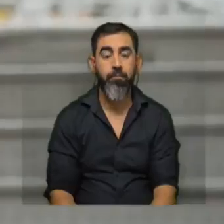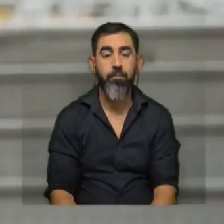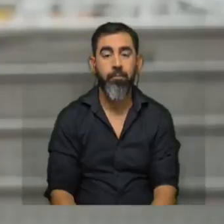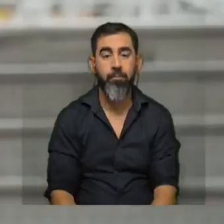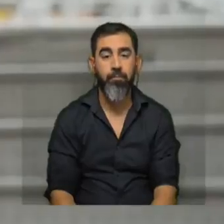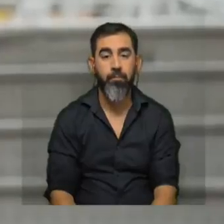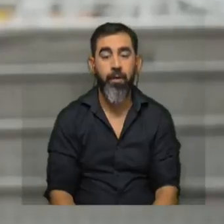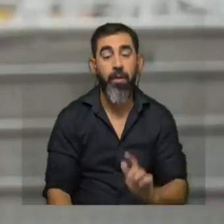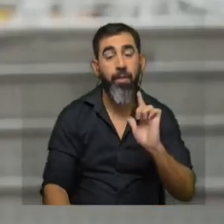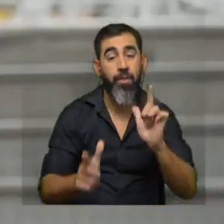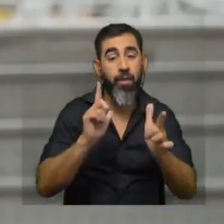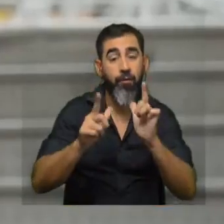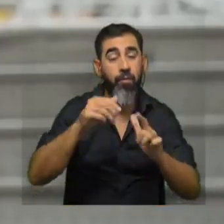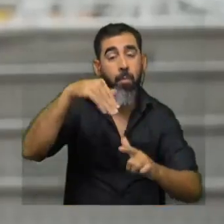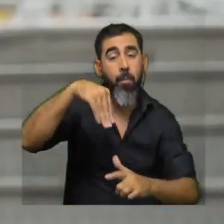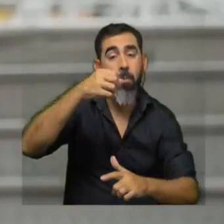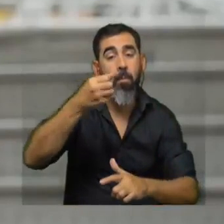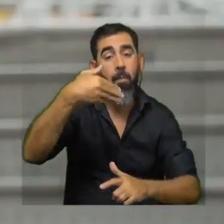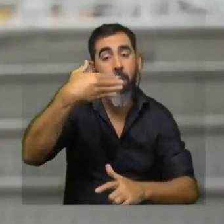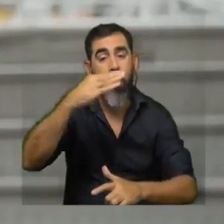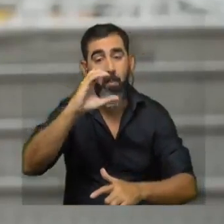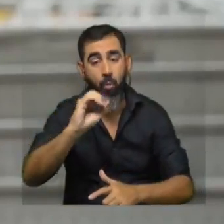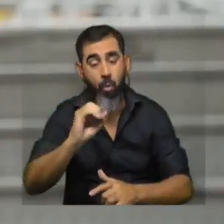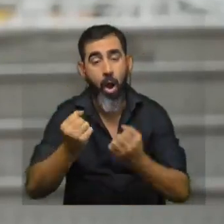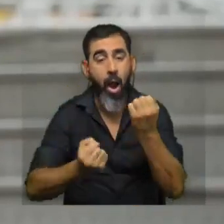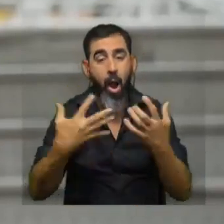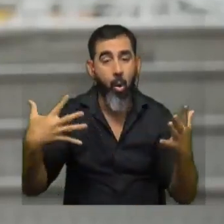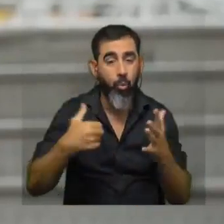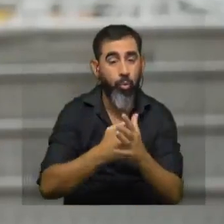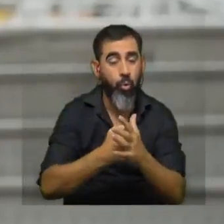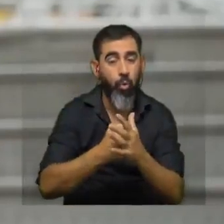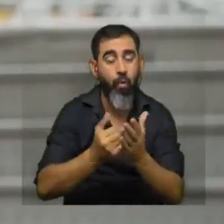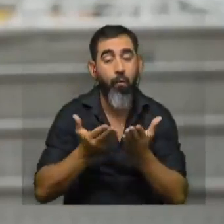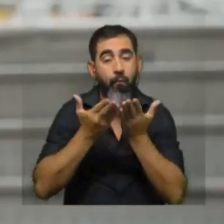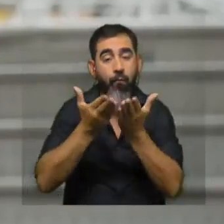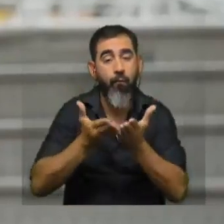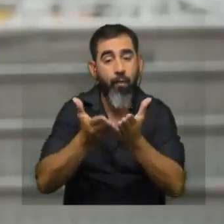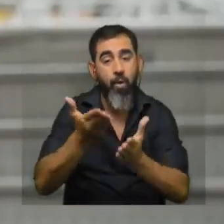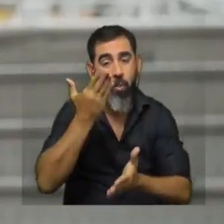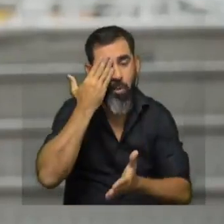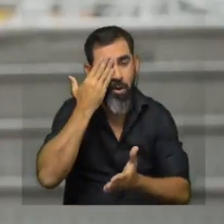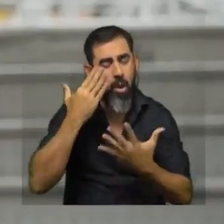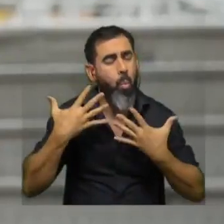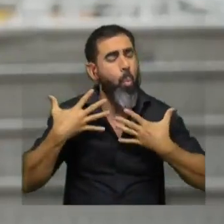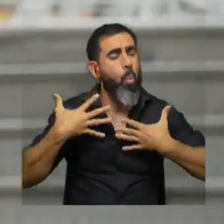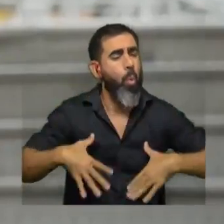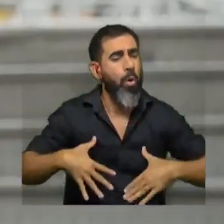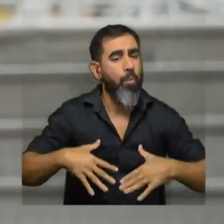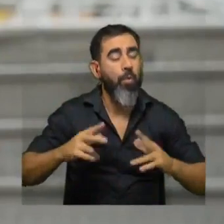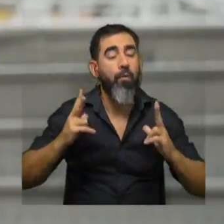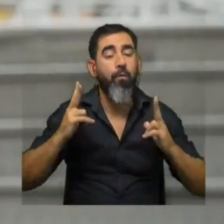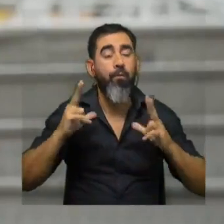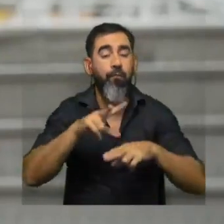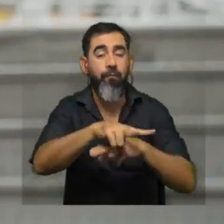¿te divierte subirte el mambo a los autitos chocadores o al barco pirata? todo lo que experimenta tu cuerpo tiene que ver con la física